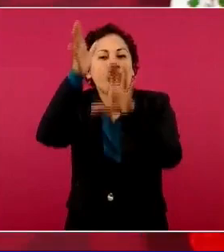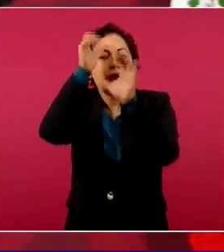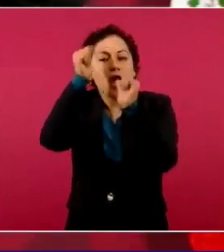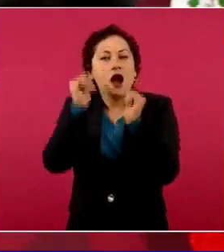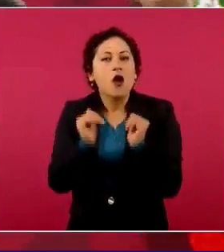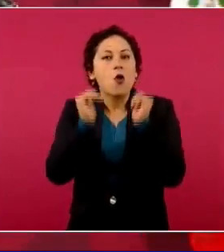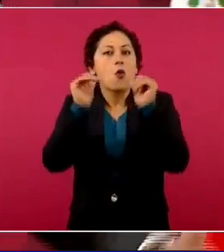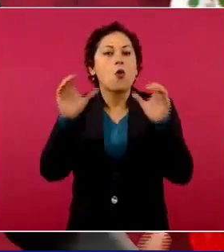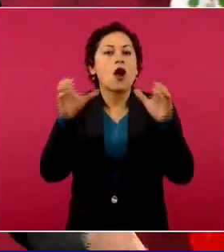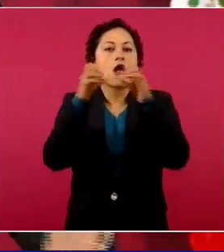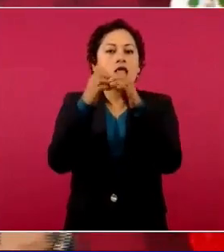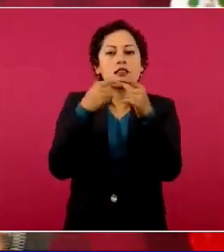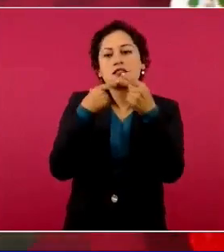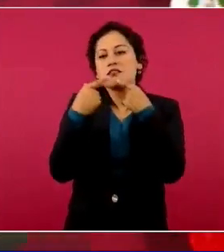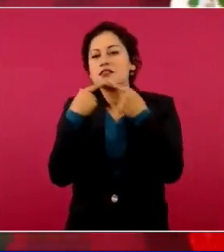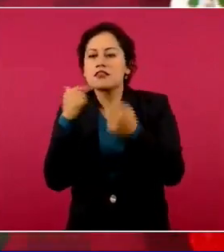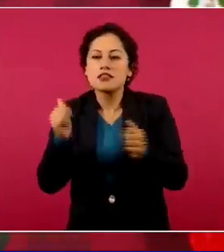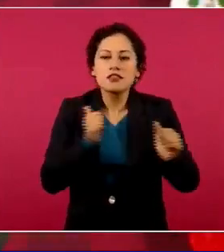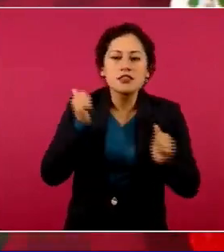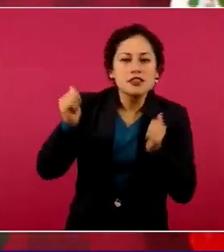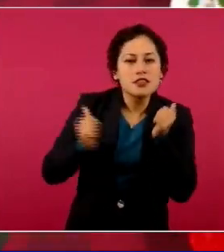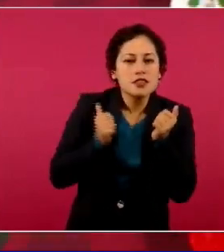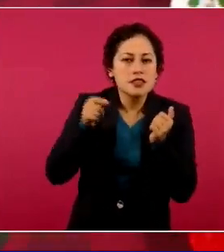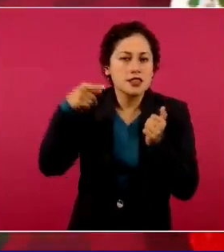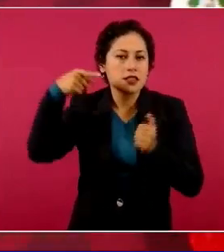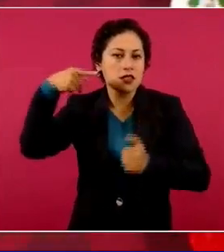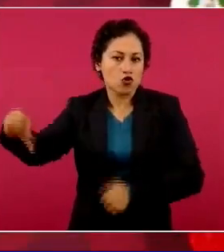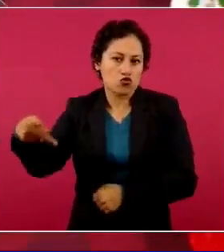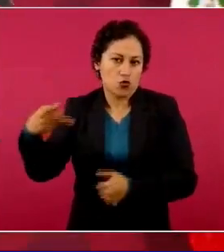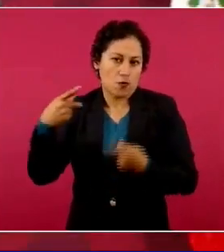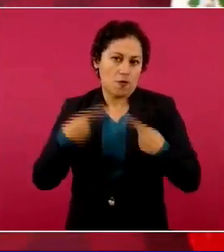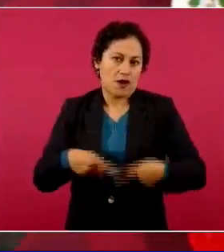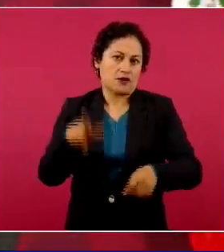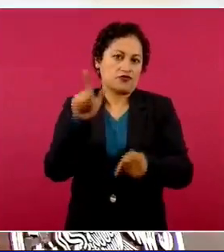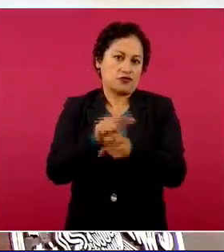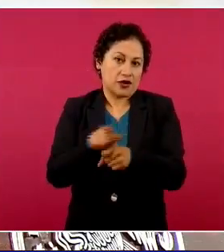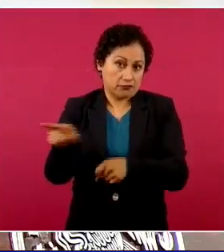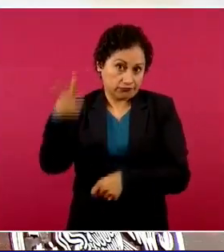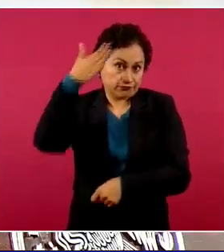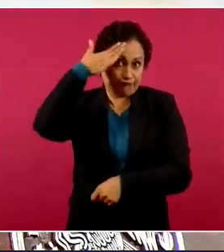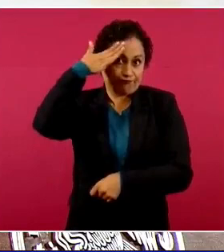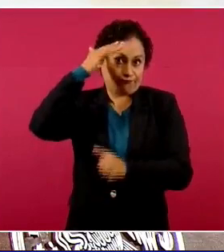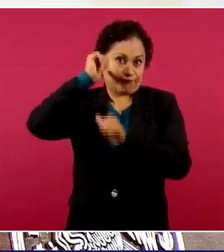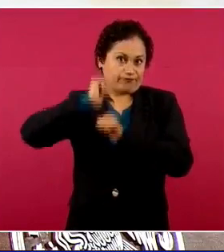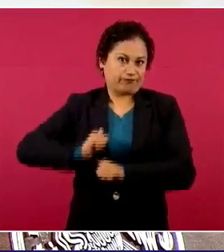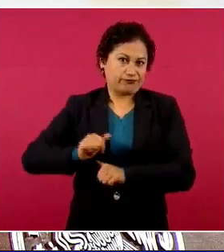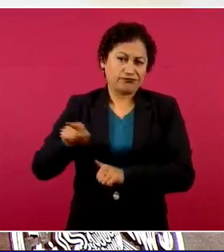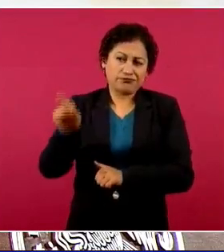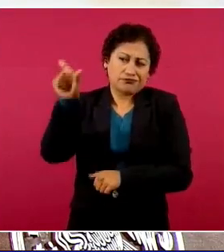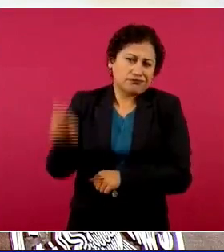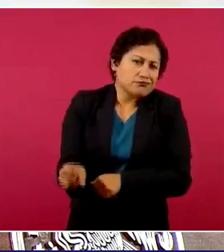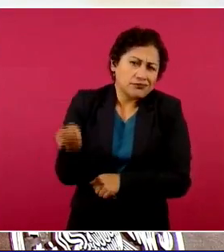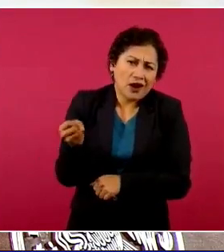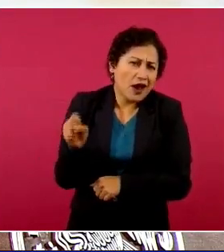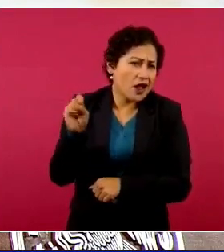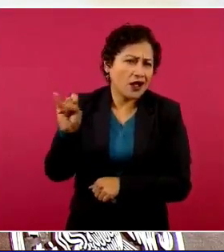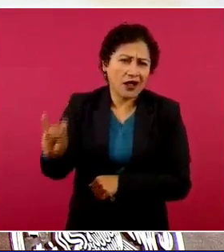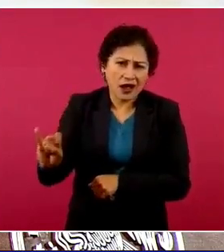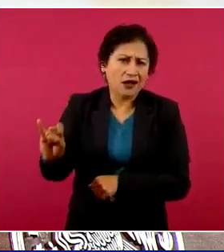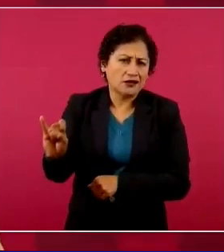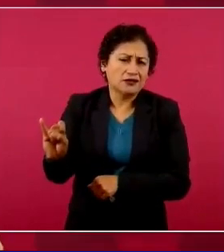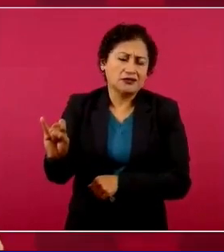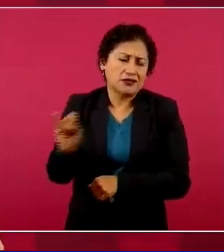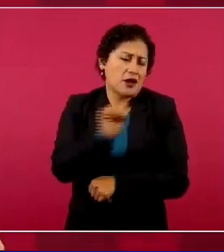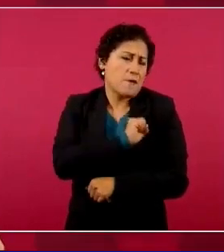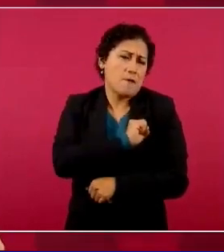donde ellos se beneficien, los dirigentes. Entonces, las malas mañas, esto